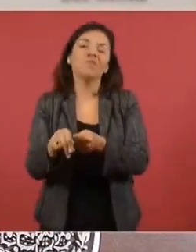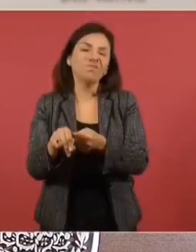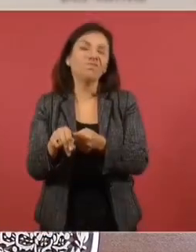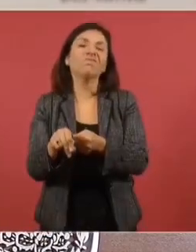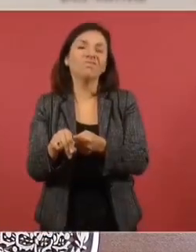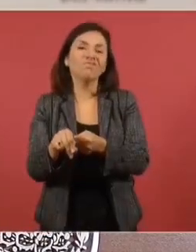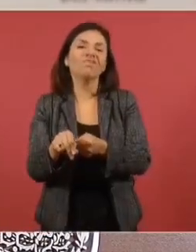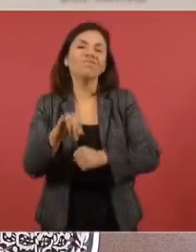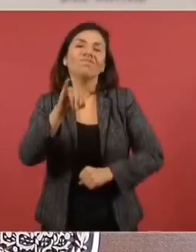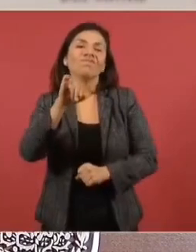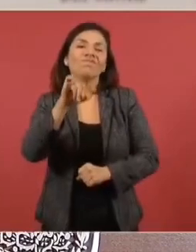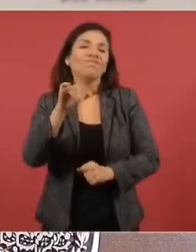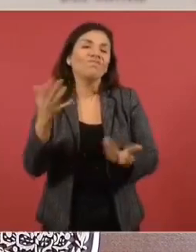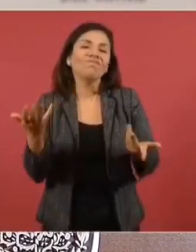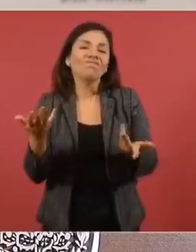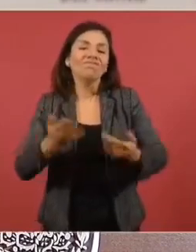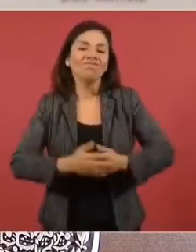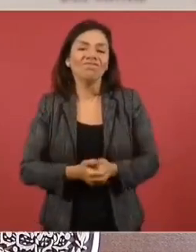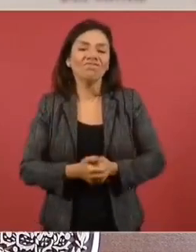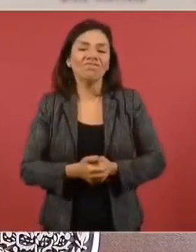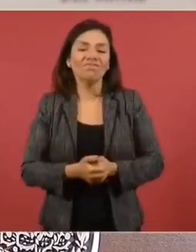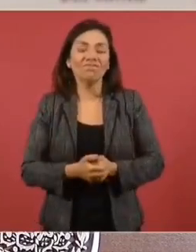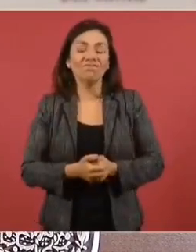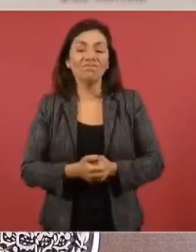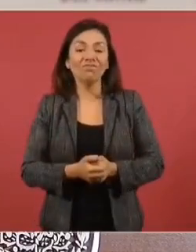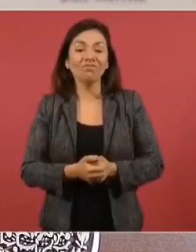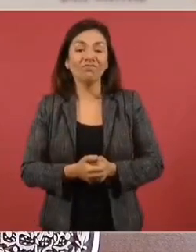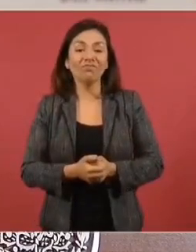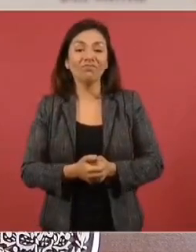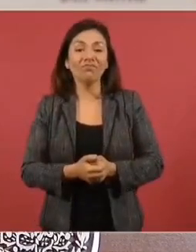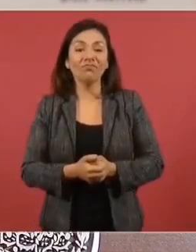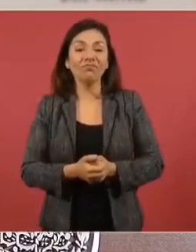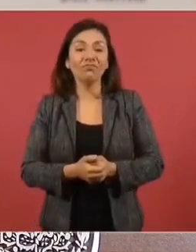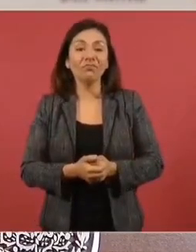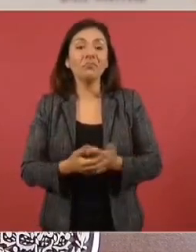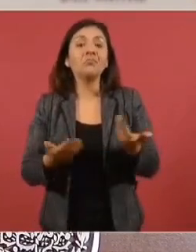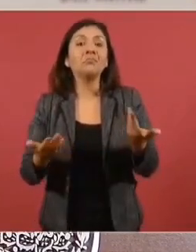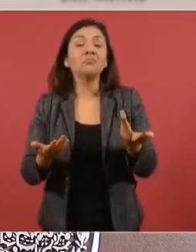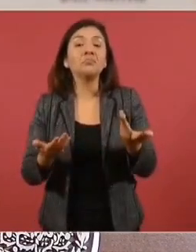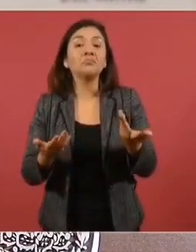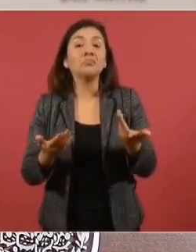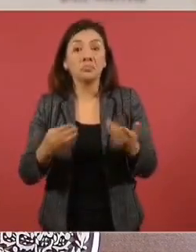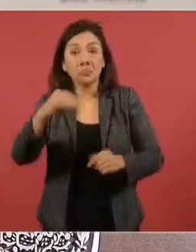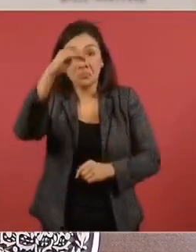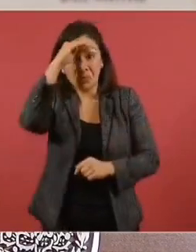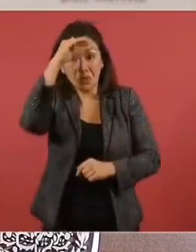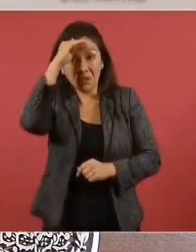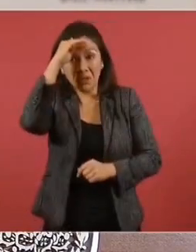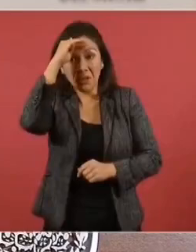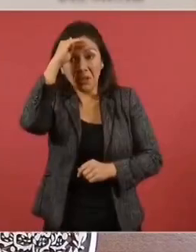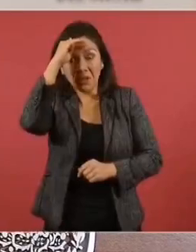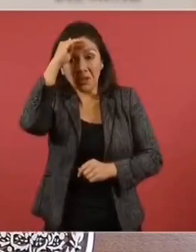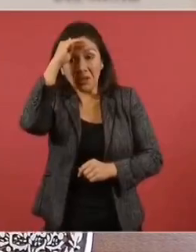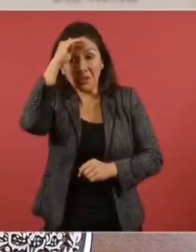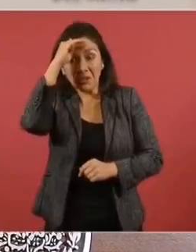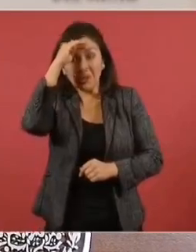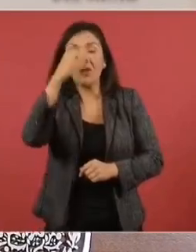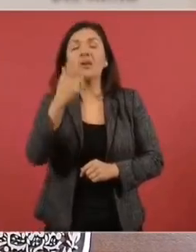no costaría como